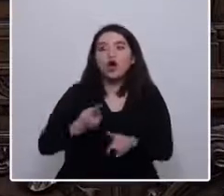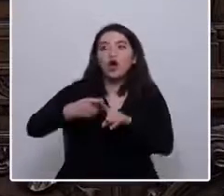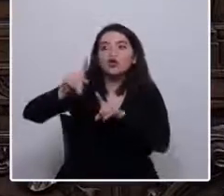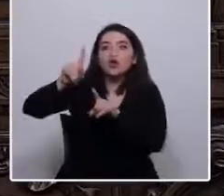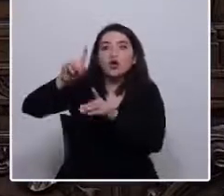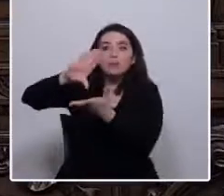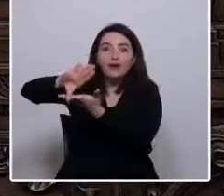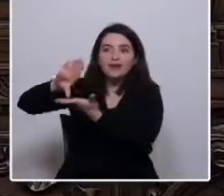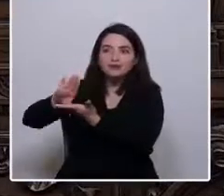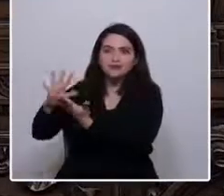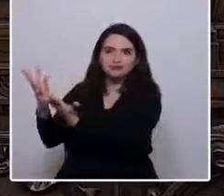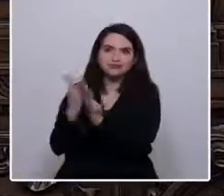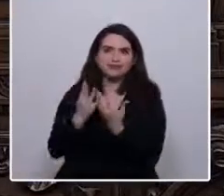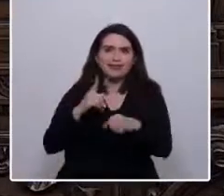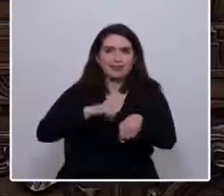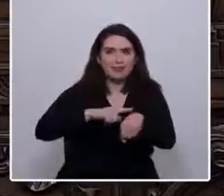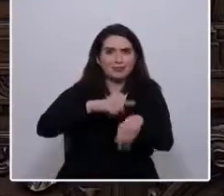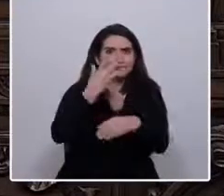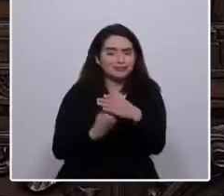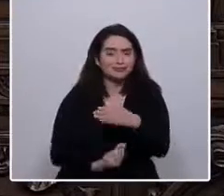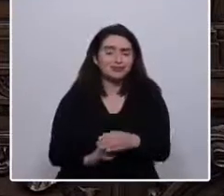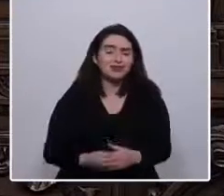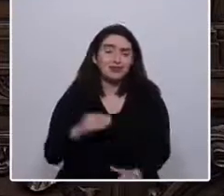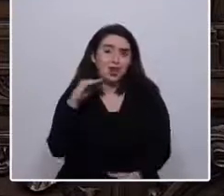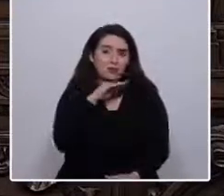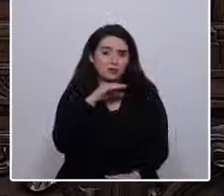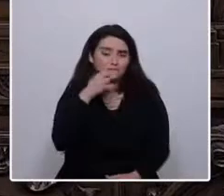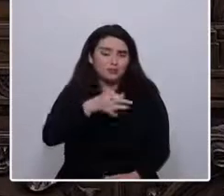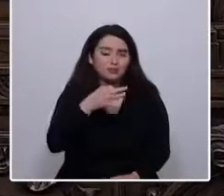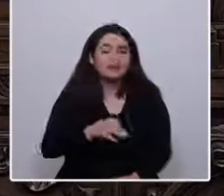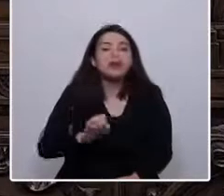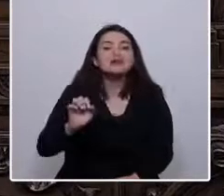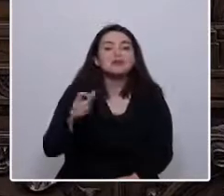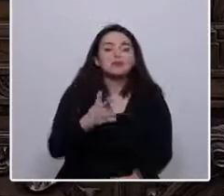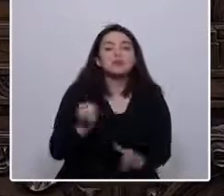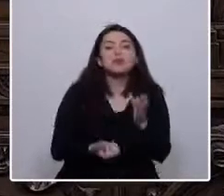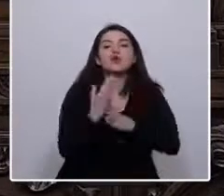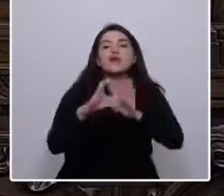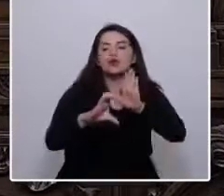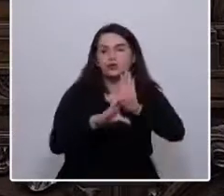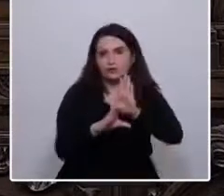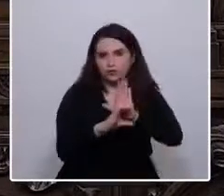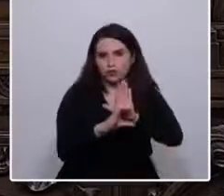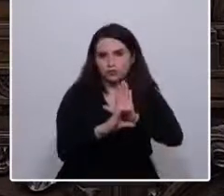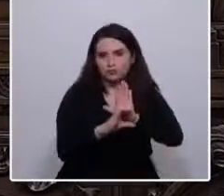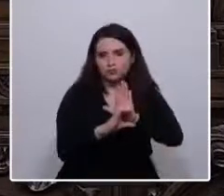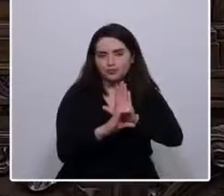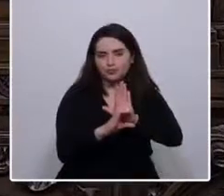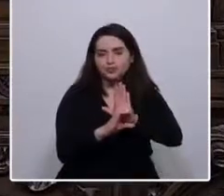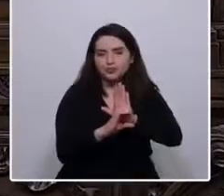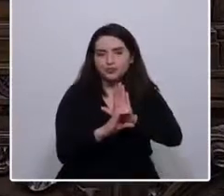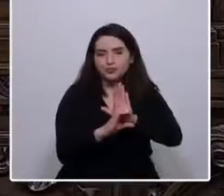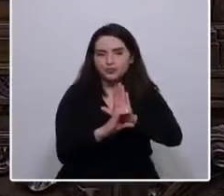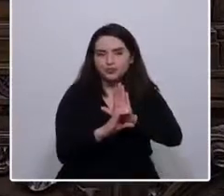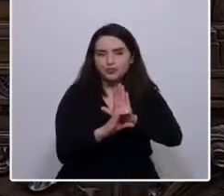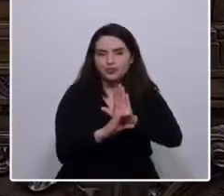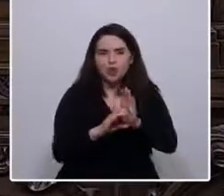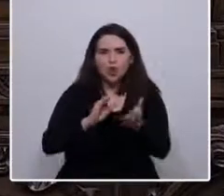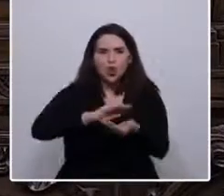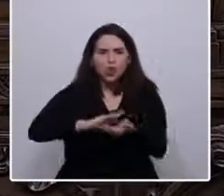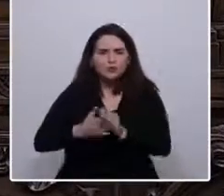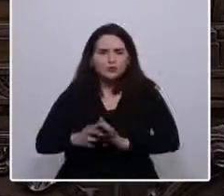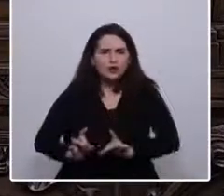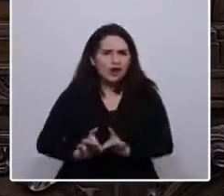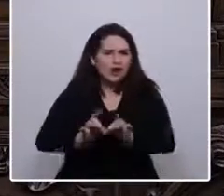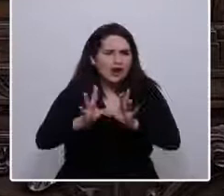se me está acabando el tiempo, me apuro, por favor, perdónenme. Séptimo, la nueva Constitución debe señalar a la corrupción como una grave amenaza